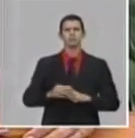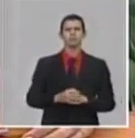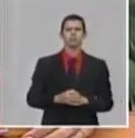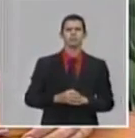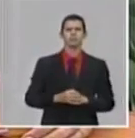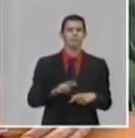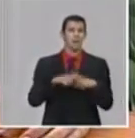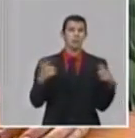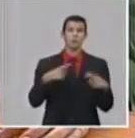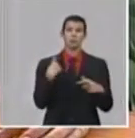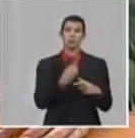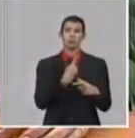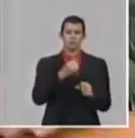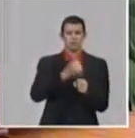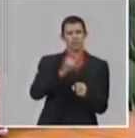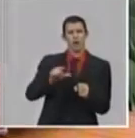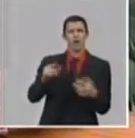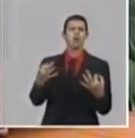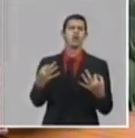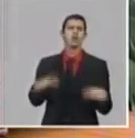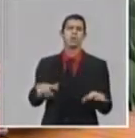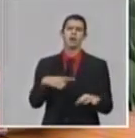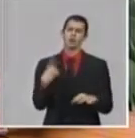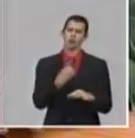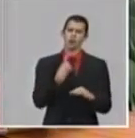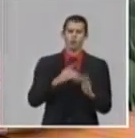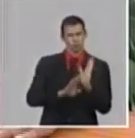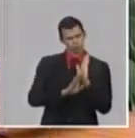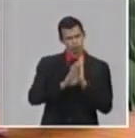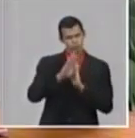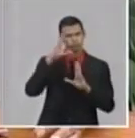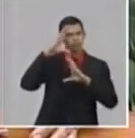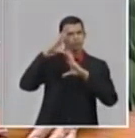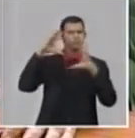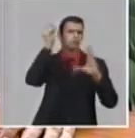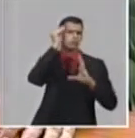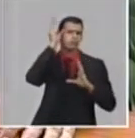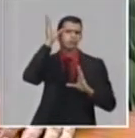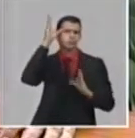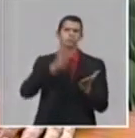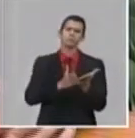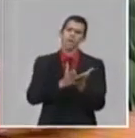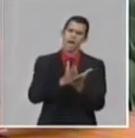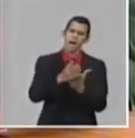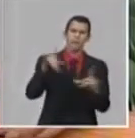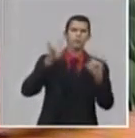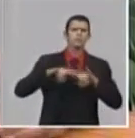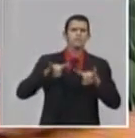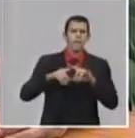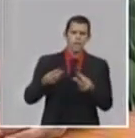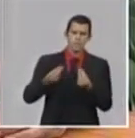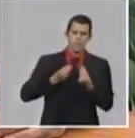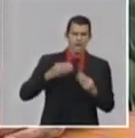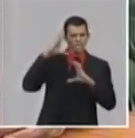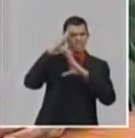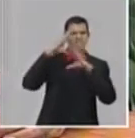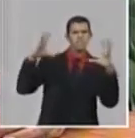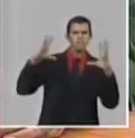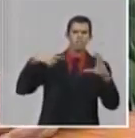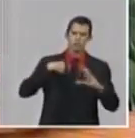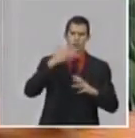por este proceso que hemos vivido, no pudiéramos haber estudiado las carreras que estudiamos, y alcanzar